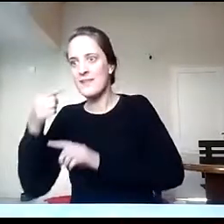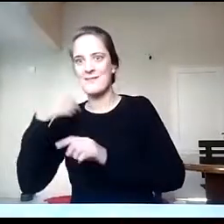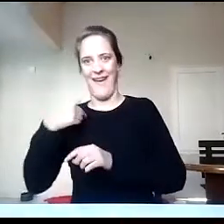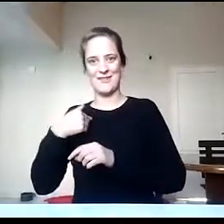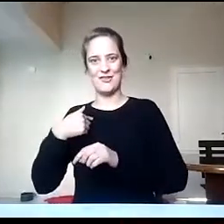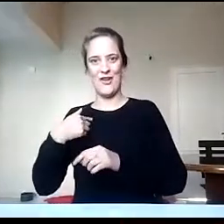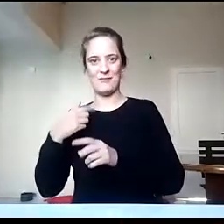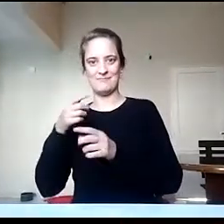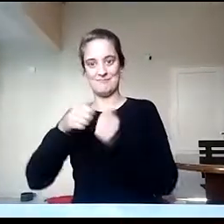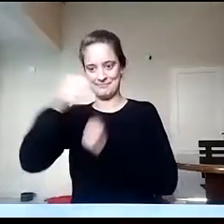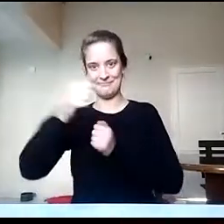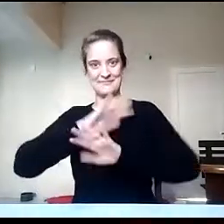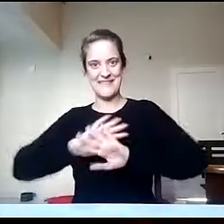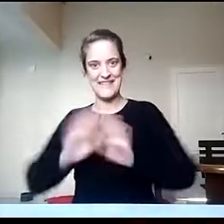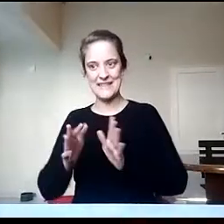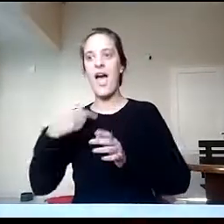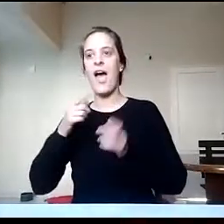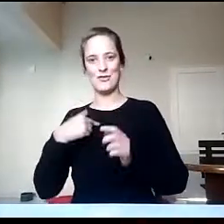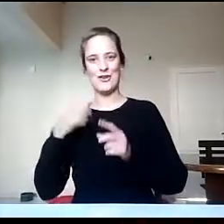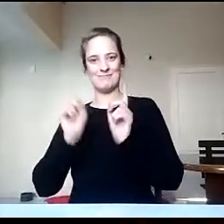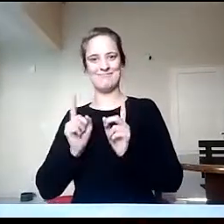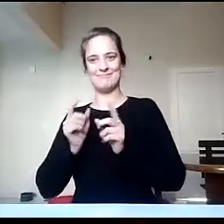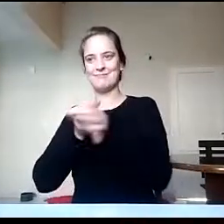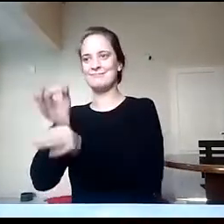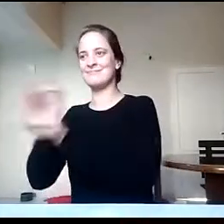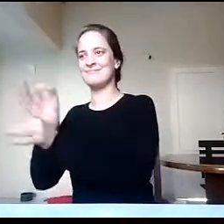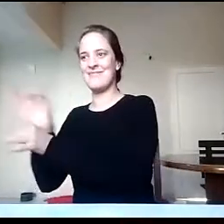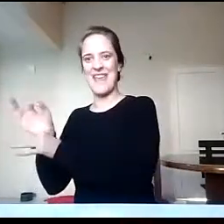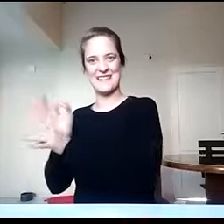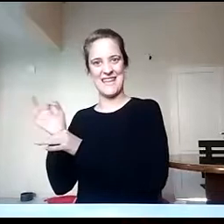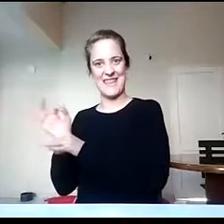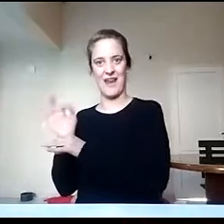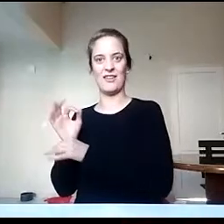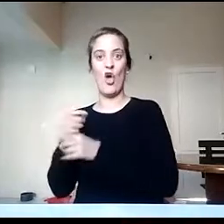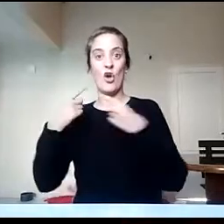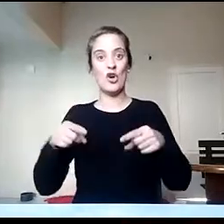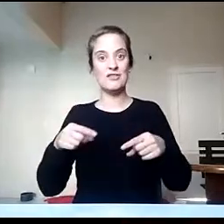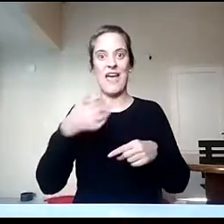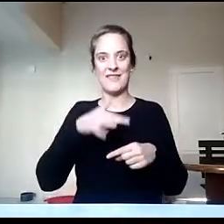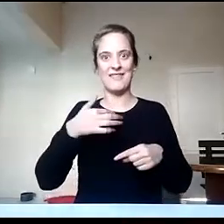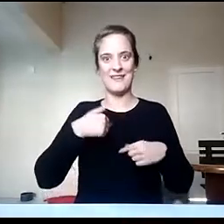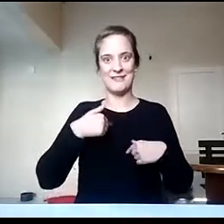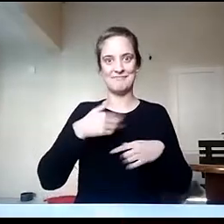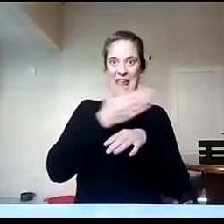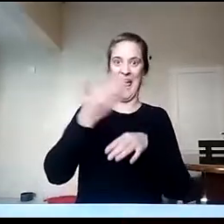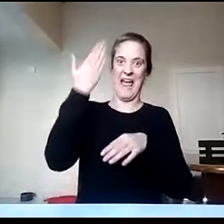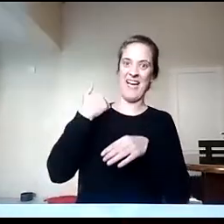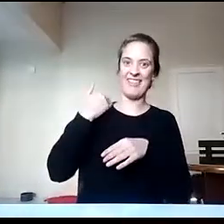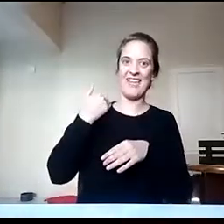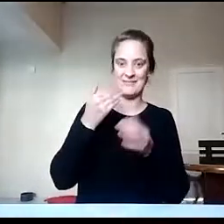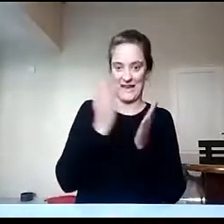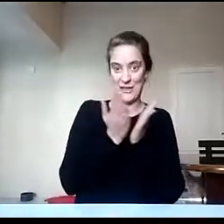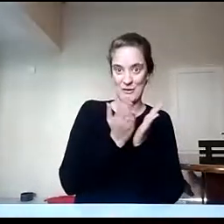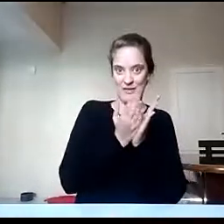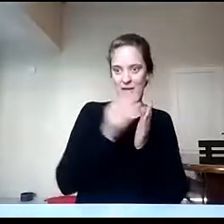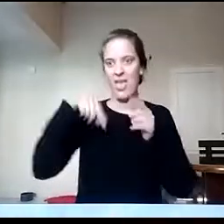como una formación que va a abarcar diferentes esferas o diferentes facetas. La faceta disciplinar, que tiene que ver con la formación en